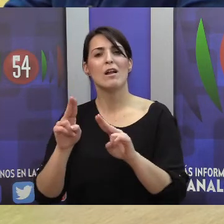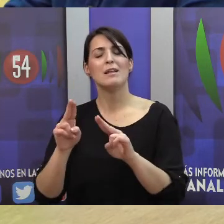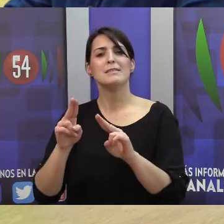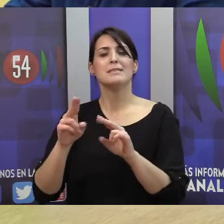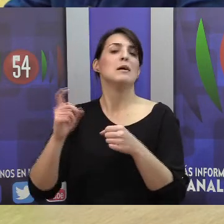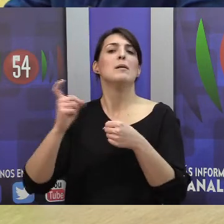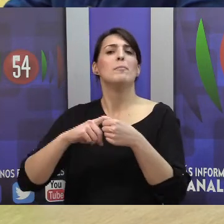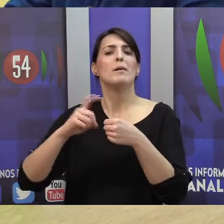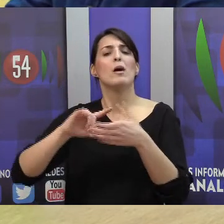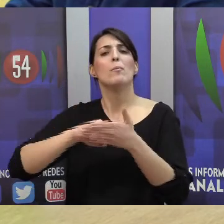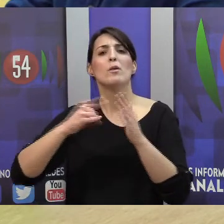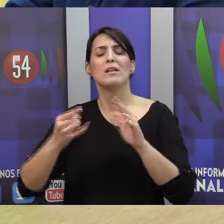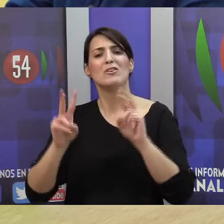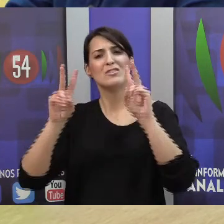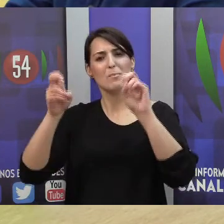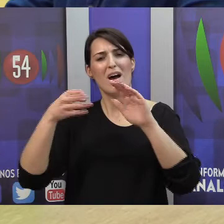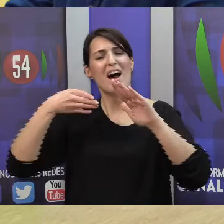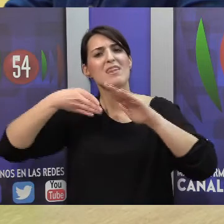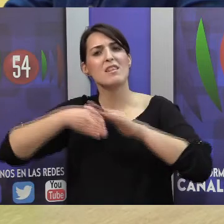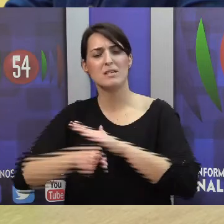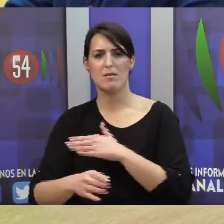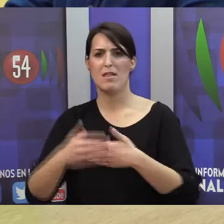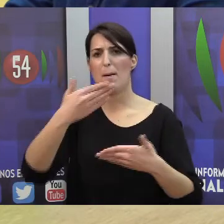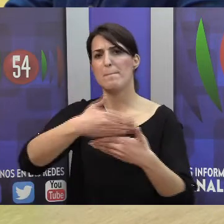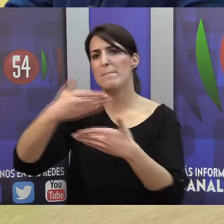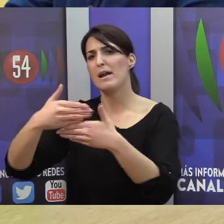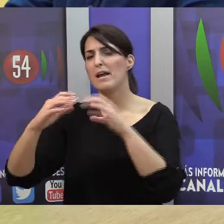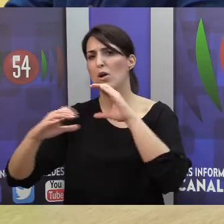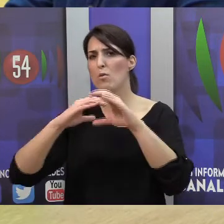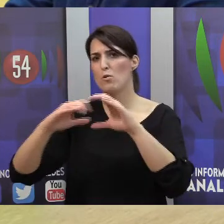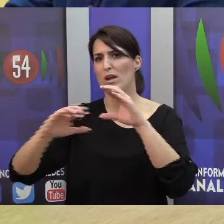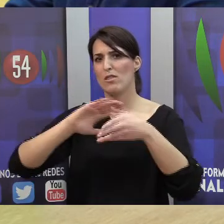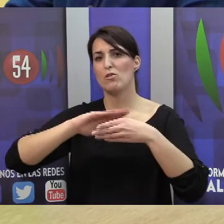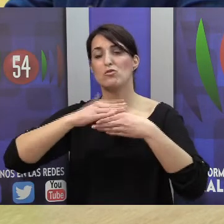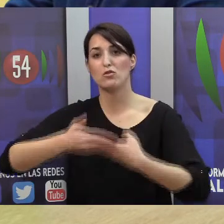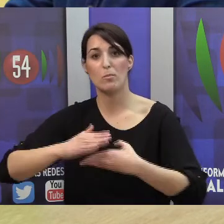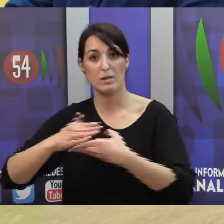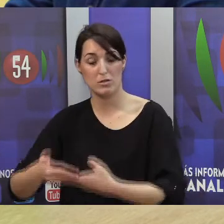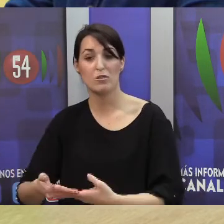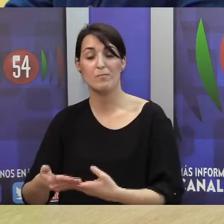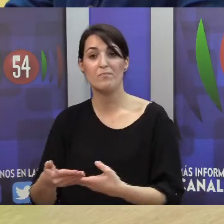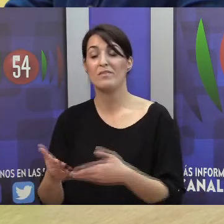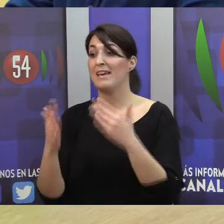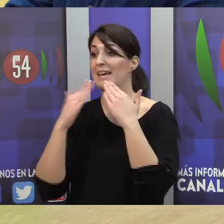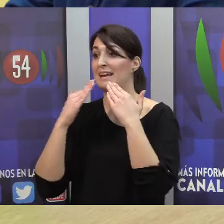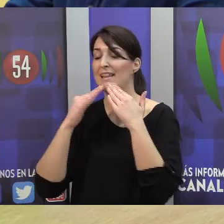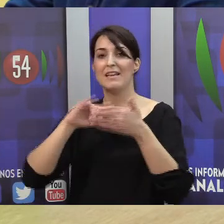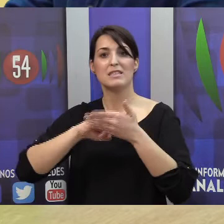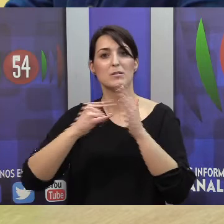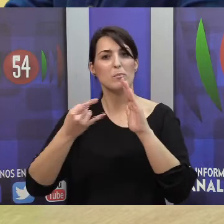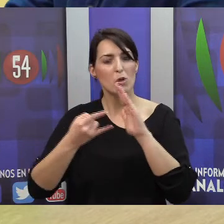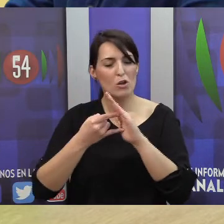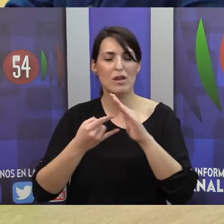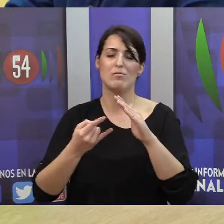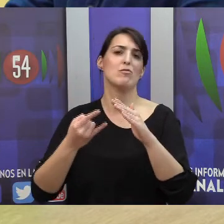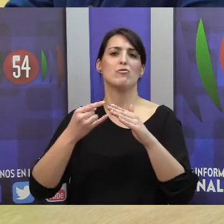ámbito de la accesibilidad, de la supresión de barreras de comunicación, y como fruto del desarrollo de estos proyectos, del Horizon,